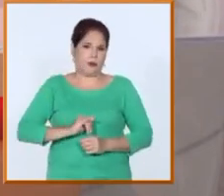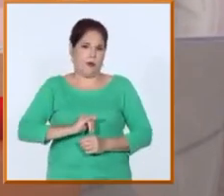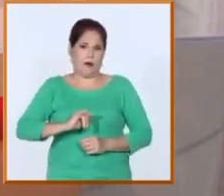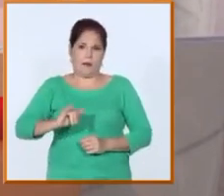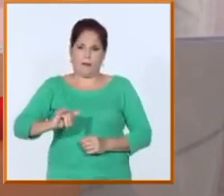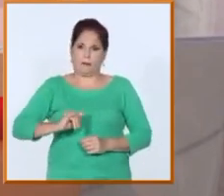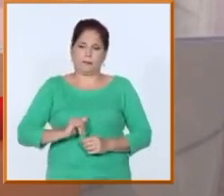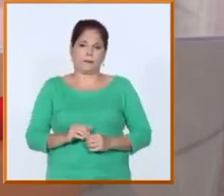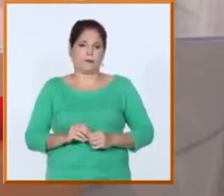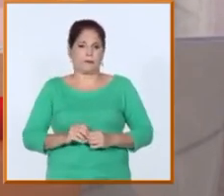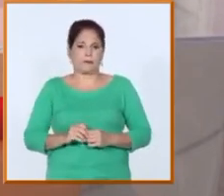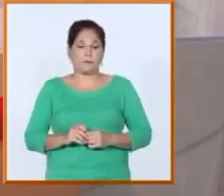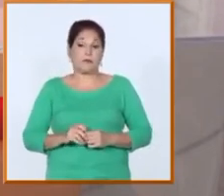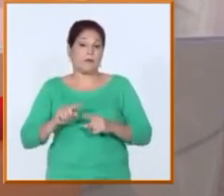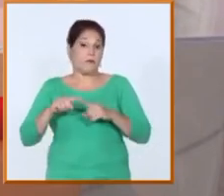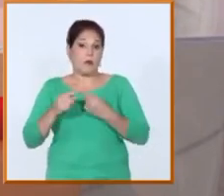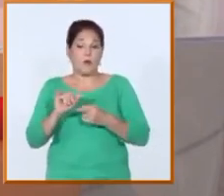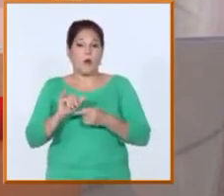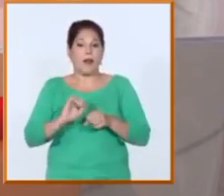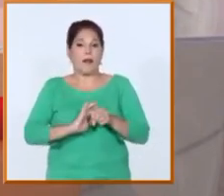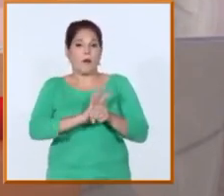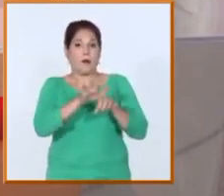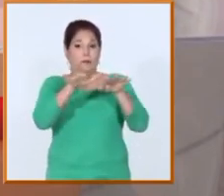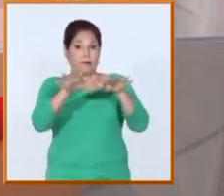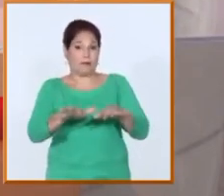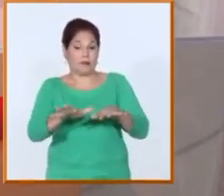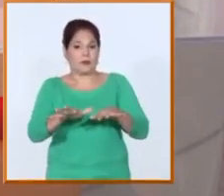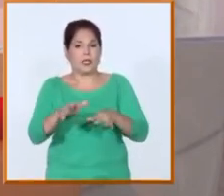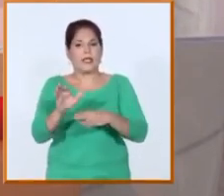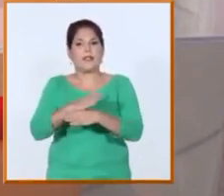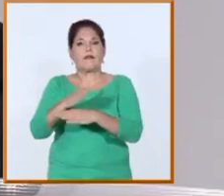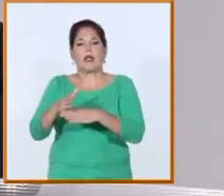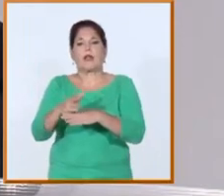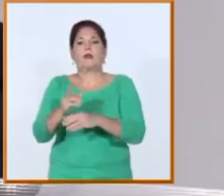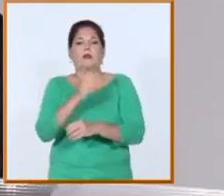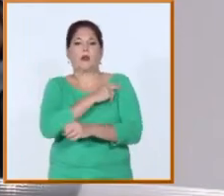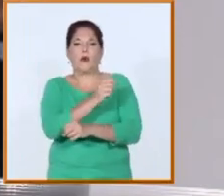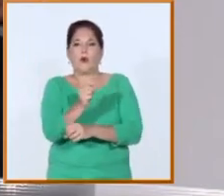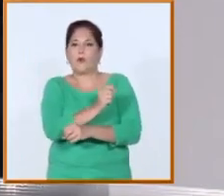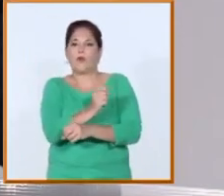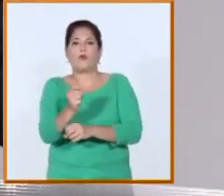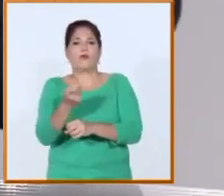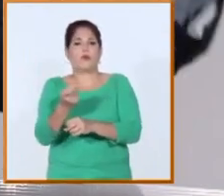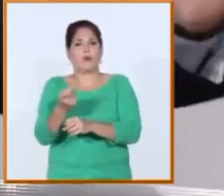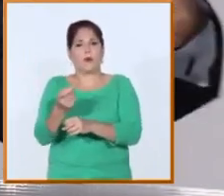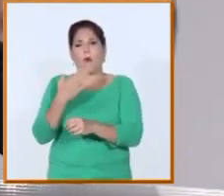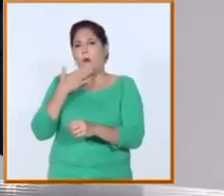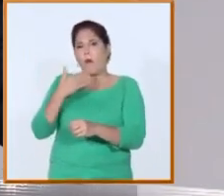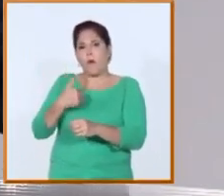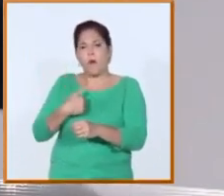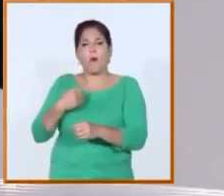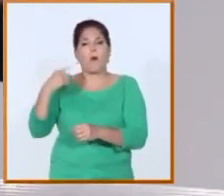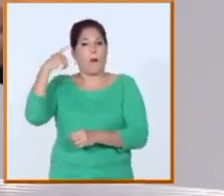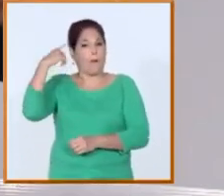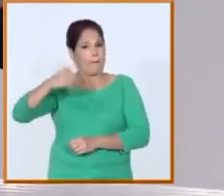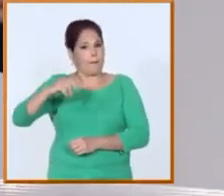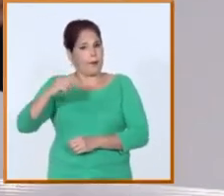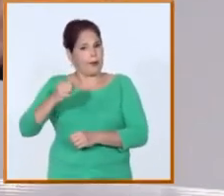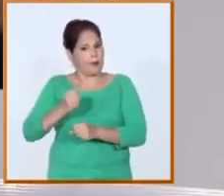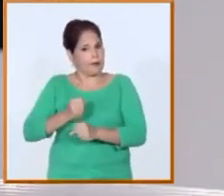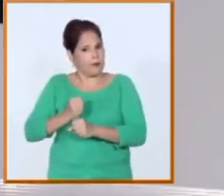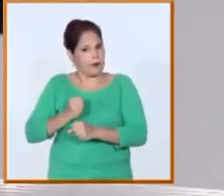unido con la experiencia pandémica de diversidad de escenarios de formación, de la actividad de los CUN, de las prácticas laborales, de